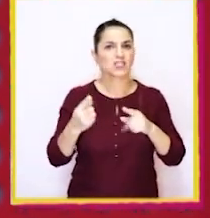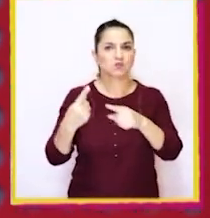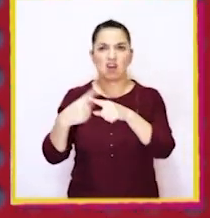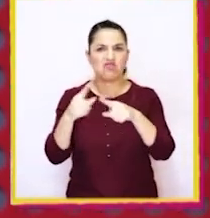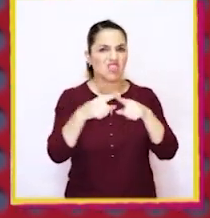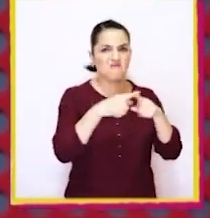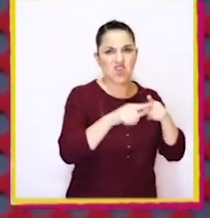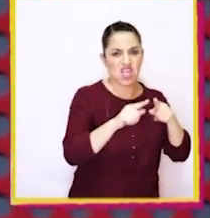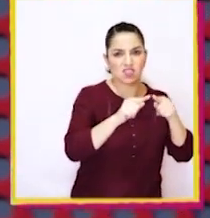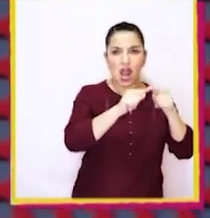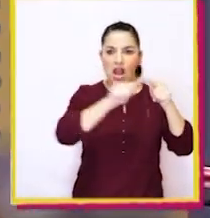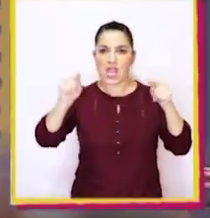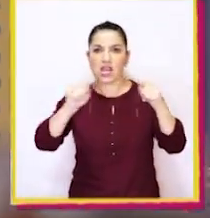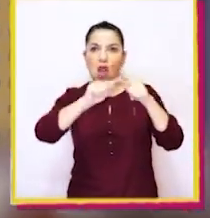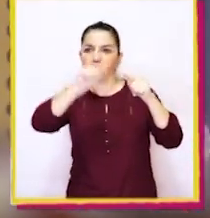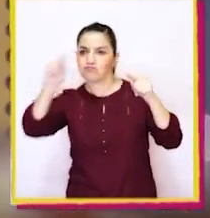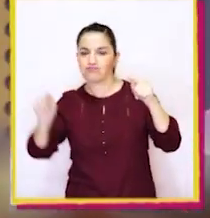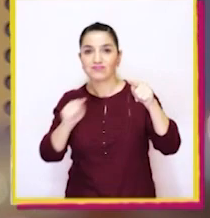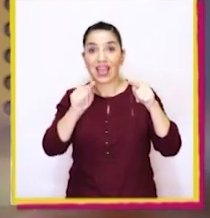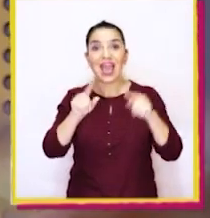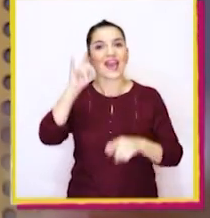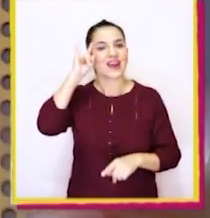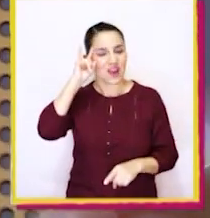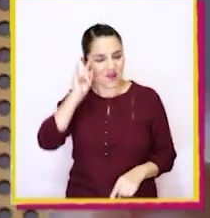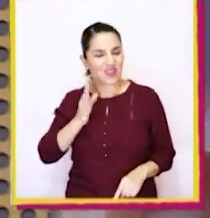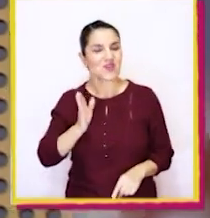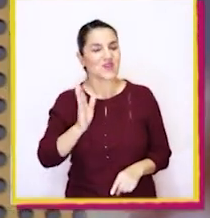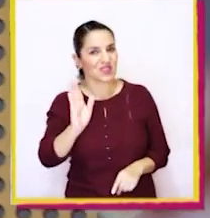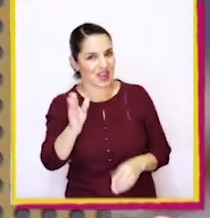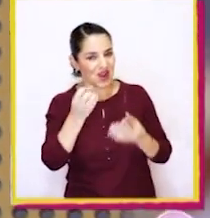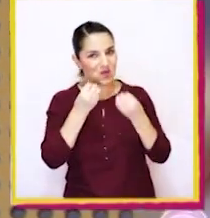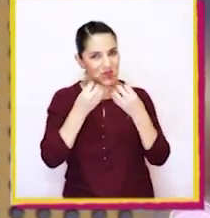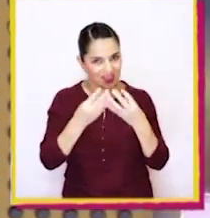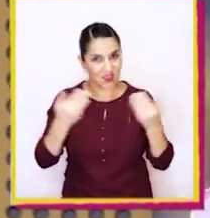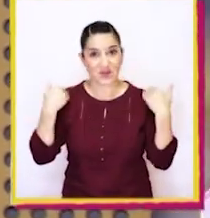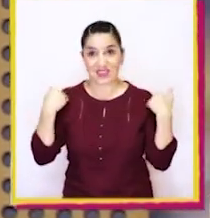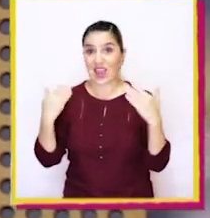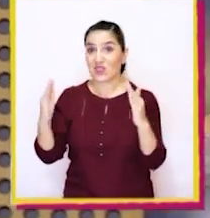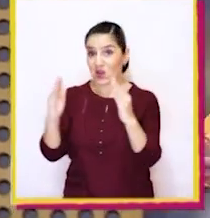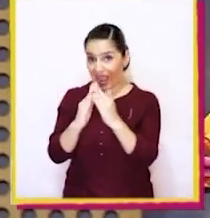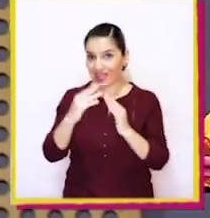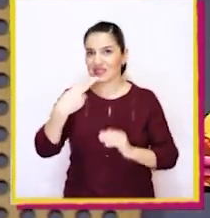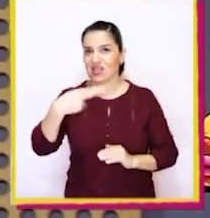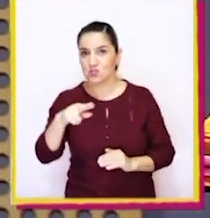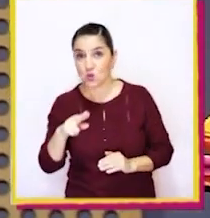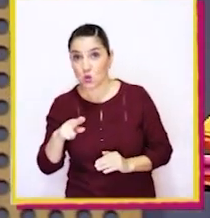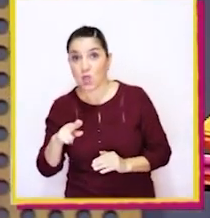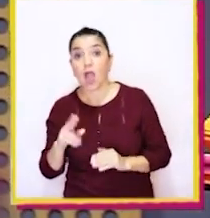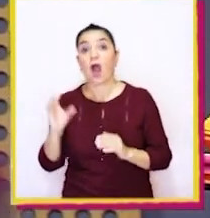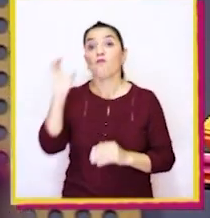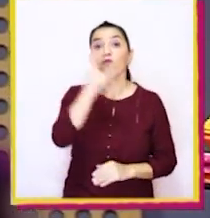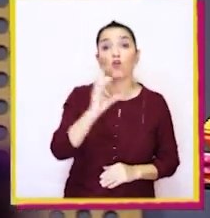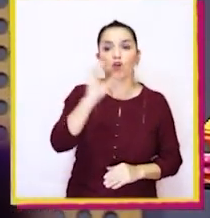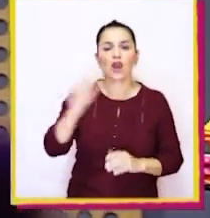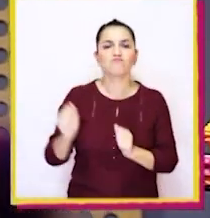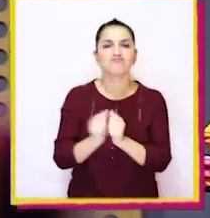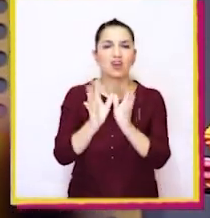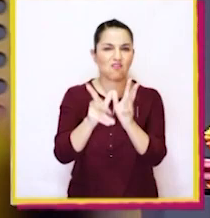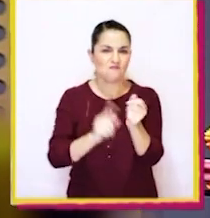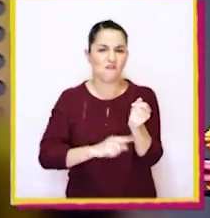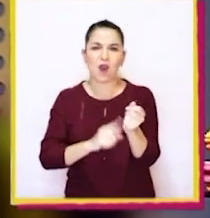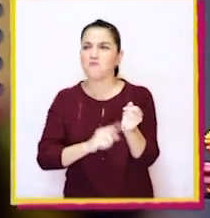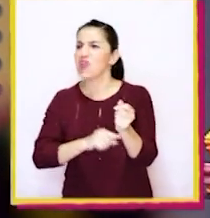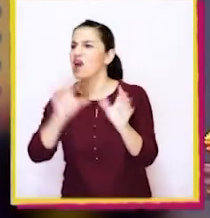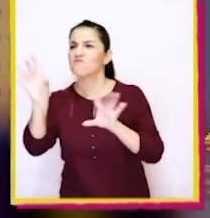de líneas rectas y curvas. Recuerda que si quieres seguir aprendiendo y practicando en casa puedes buscar junto a tu familia